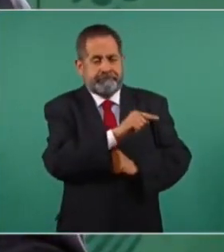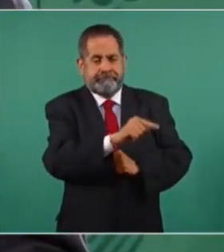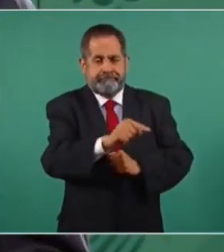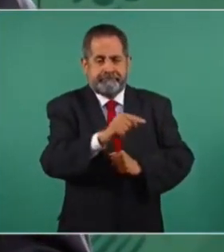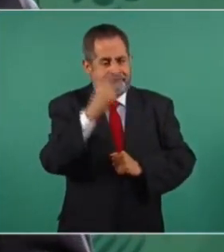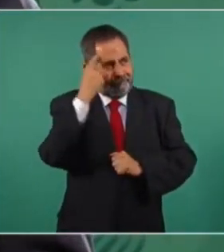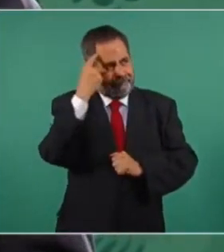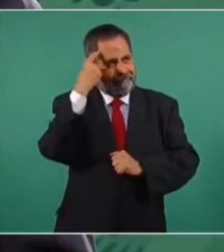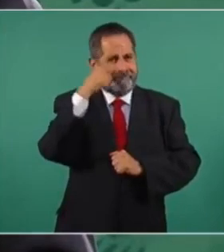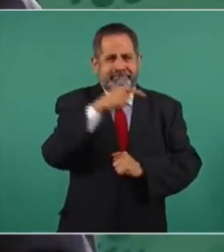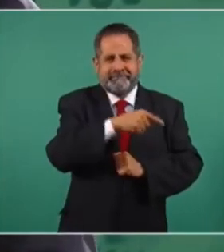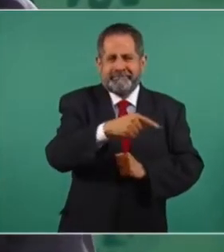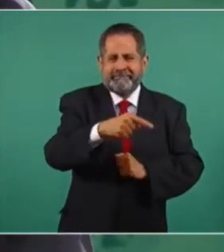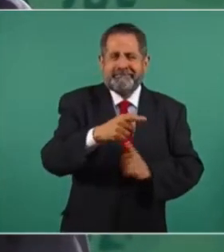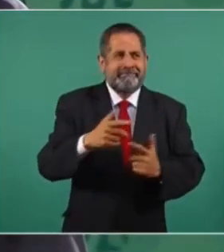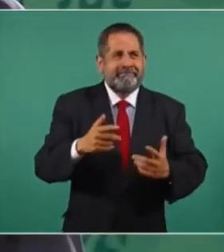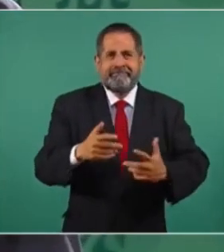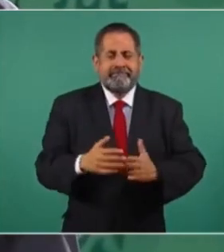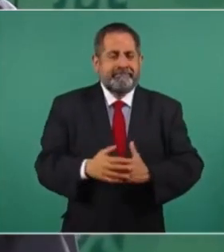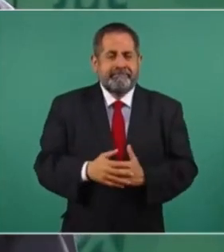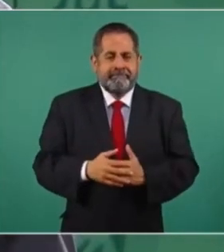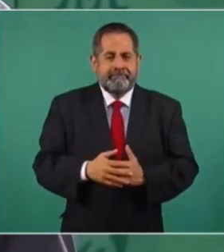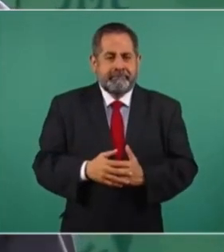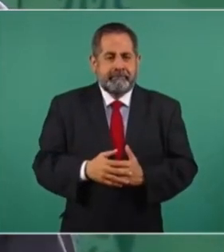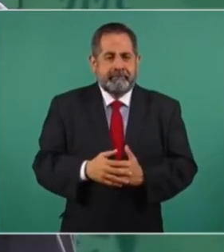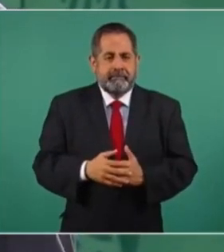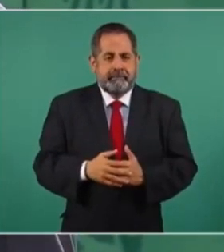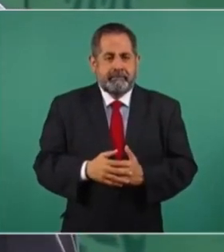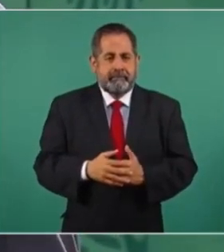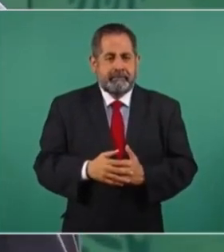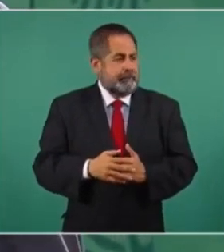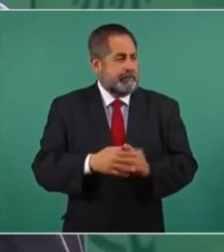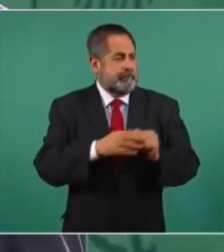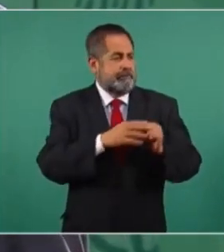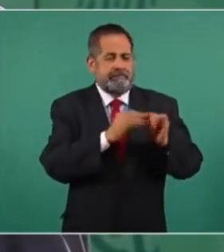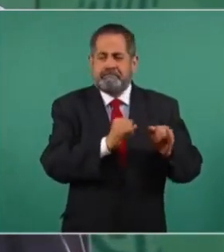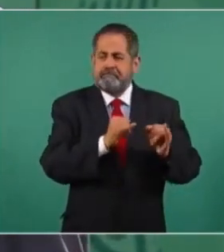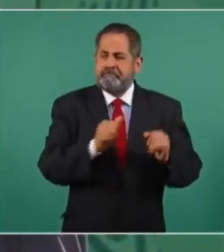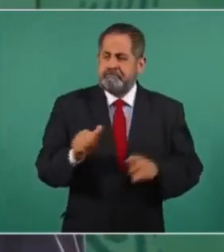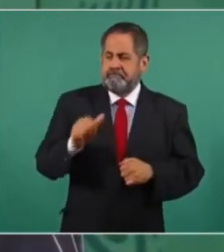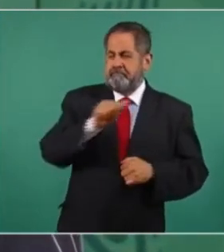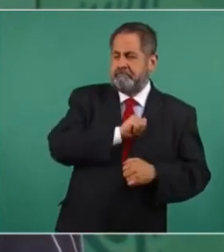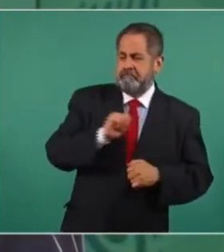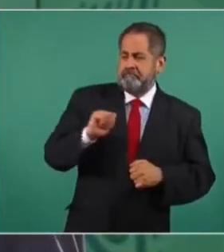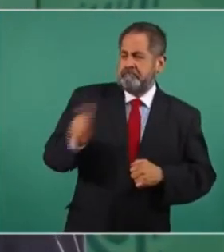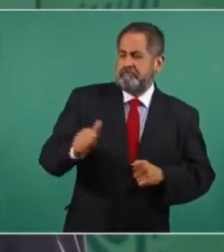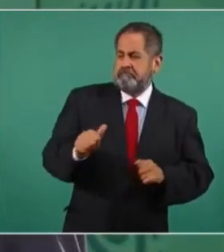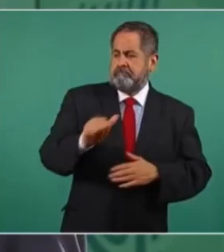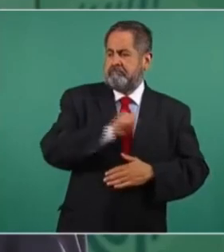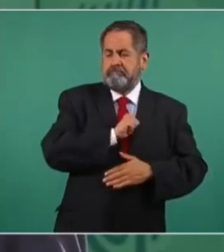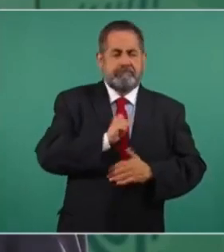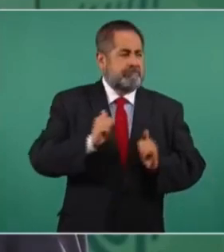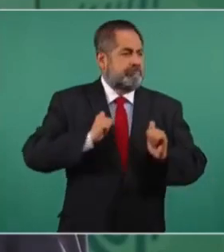concepción muy individualista, muy egoísta,